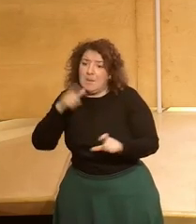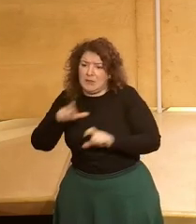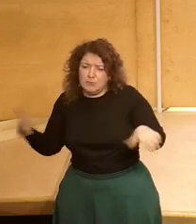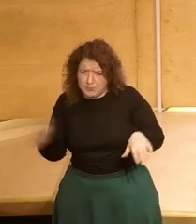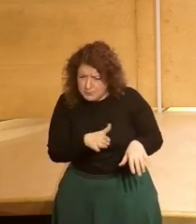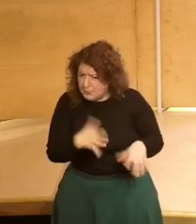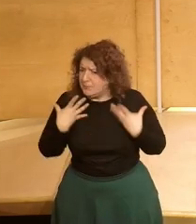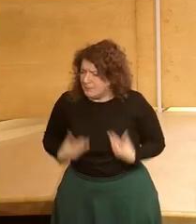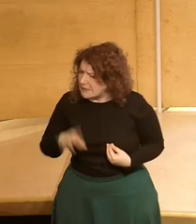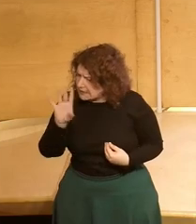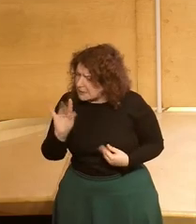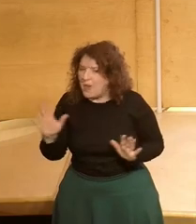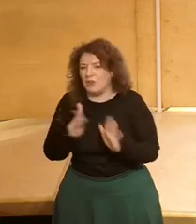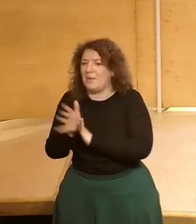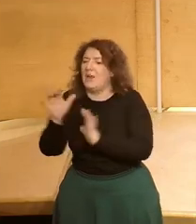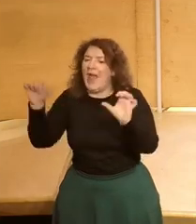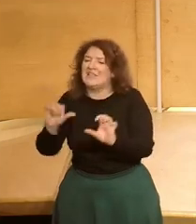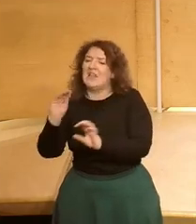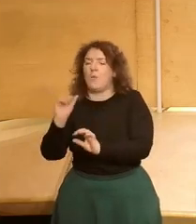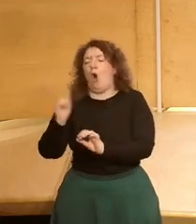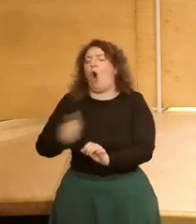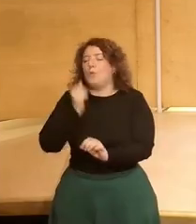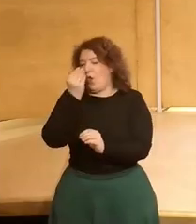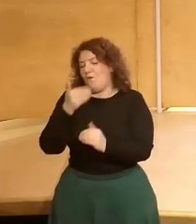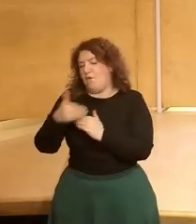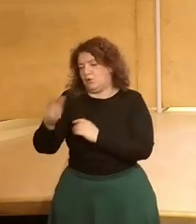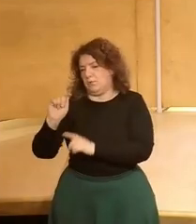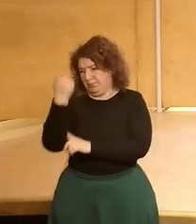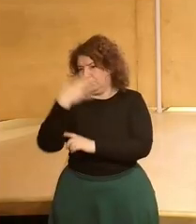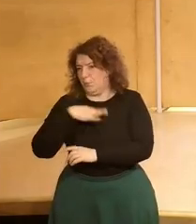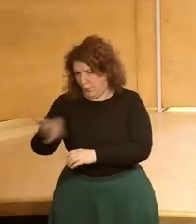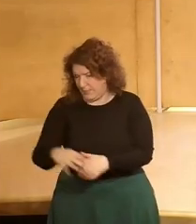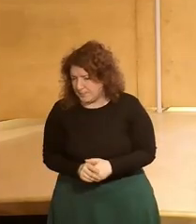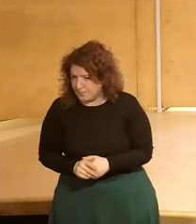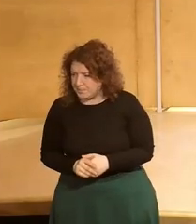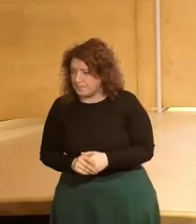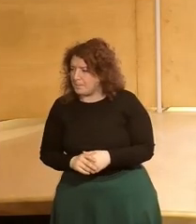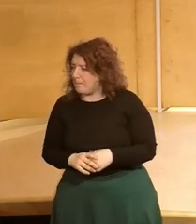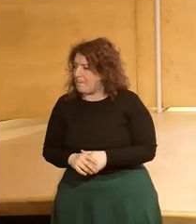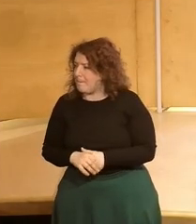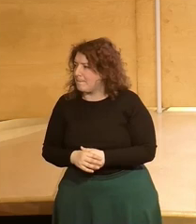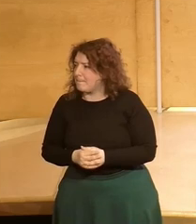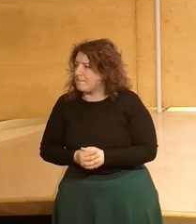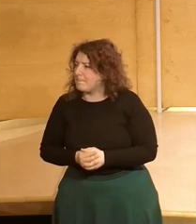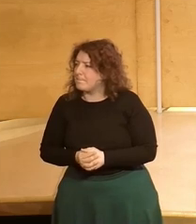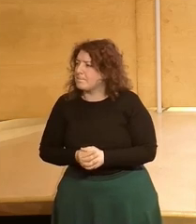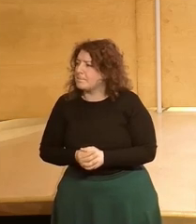presenta ahora mismo como una oportunidad de futuro exacto y además